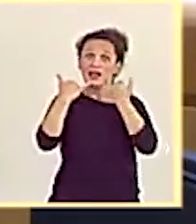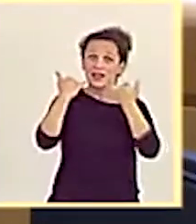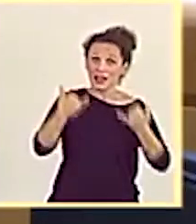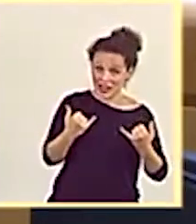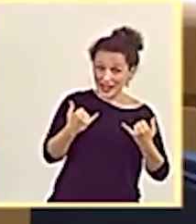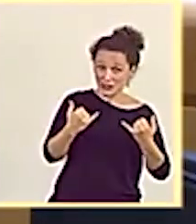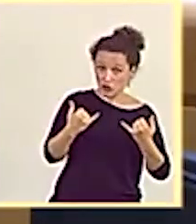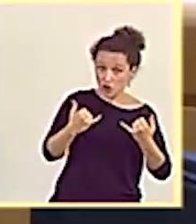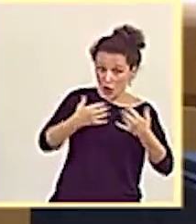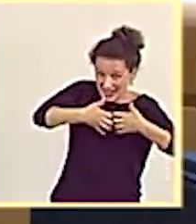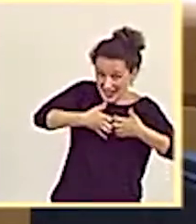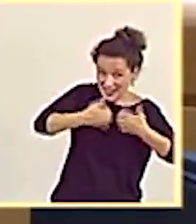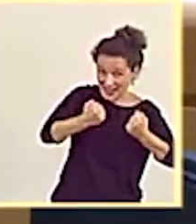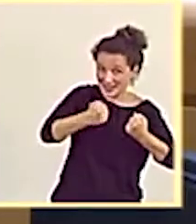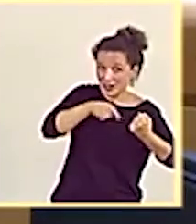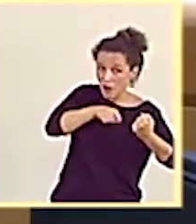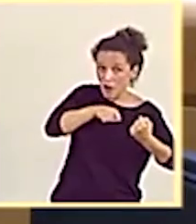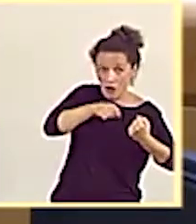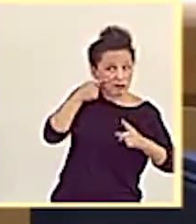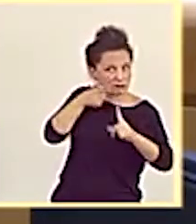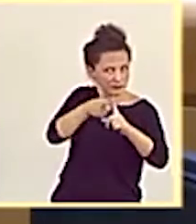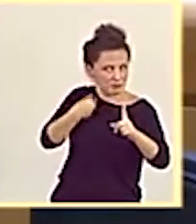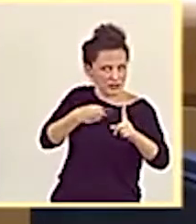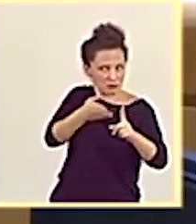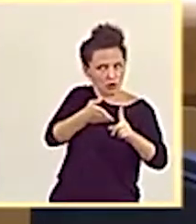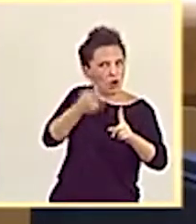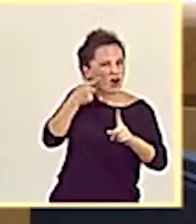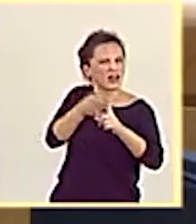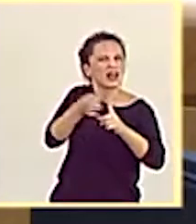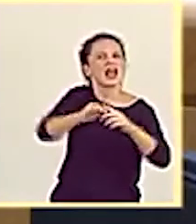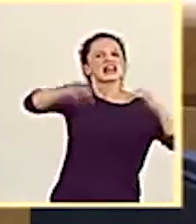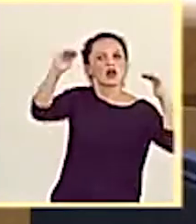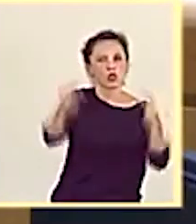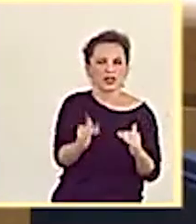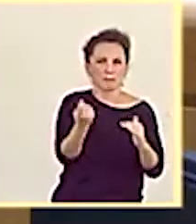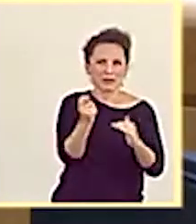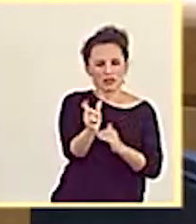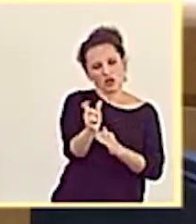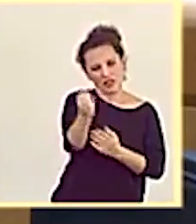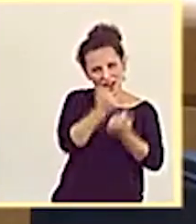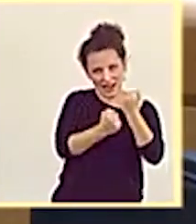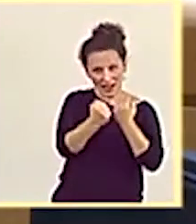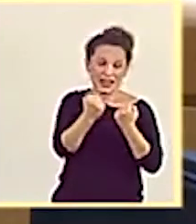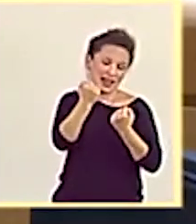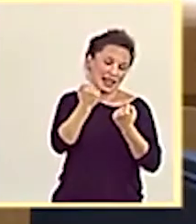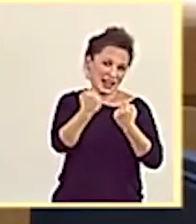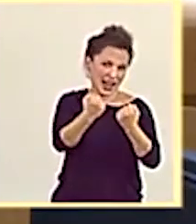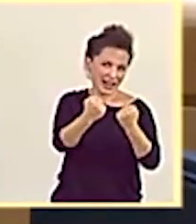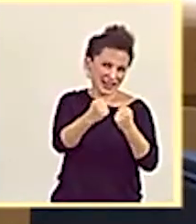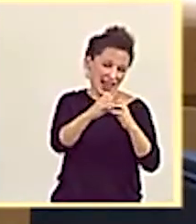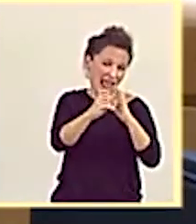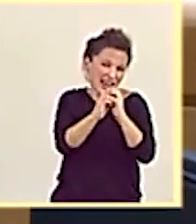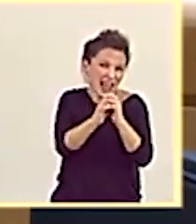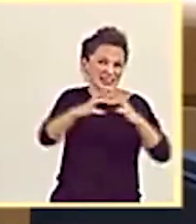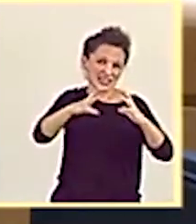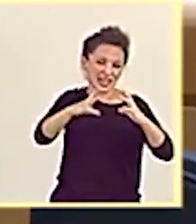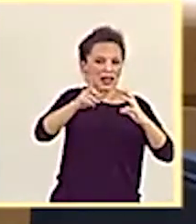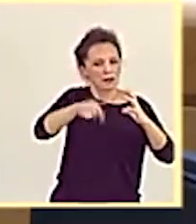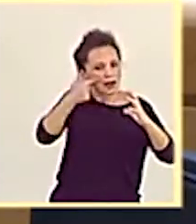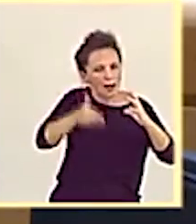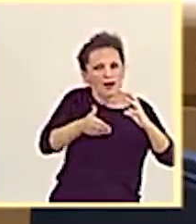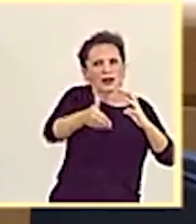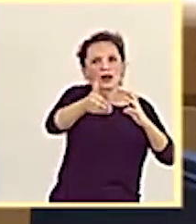sistema eléctrico va orientado a esta dirección, a reducir los precios de la energía y hacerlos más estables y predecibles,